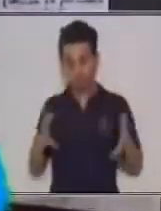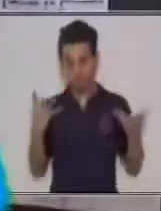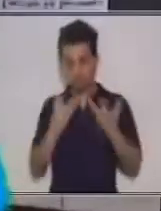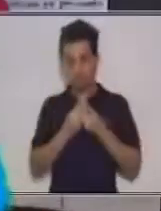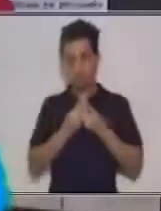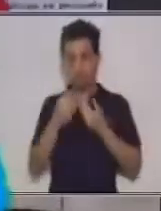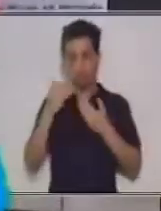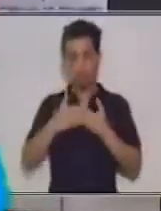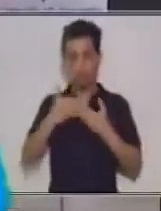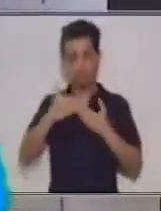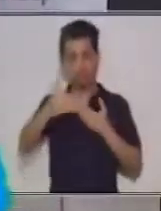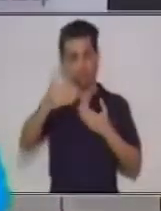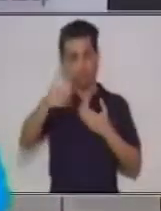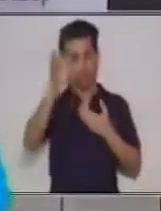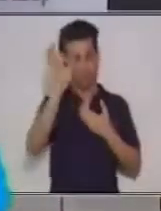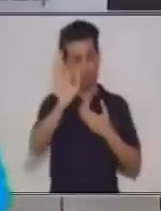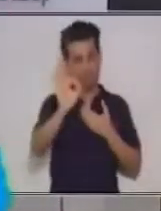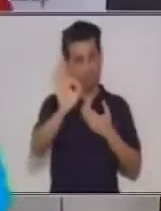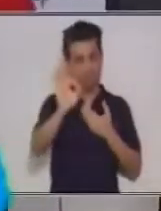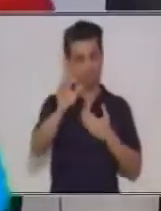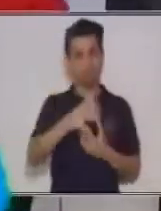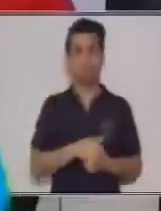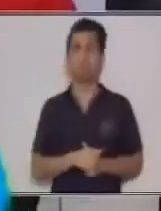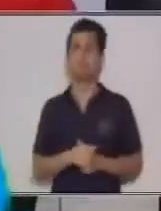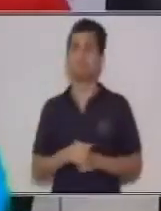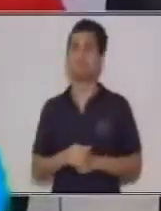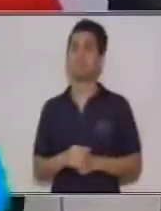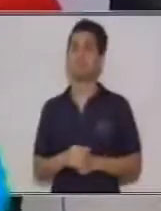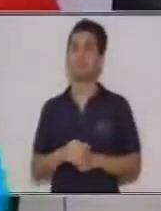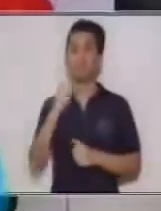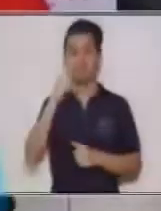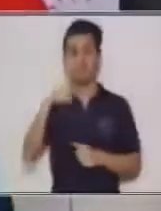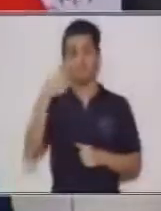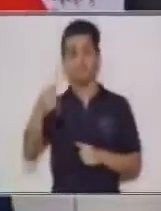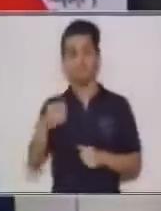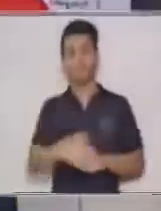vamos a salir adelante. A la próxima.